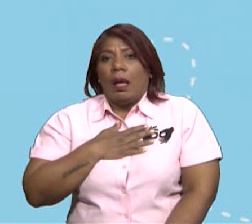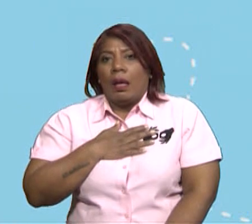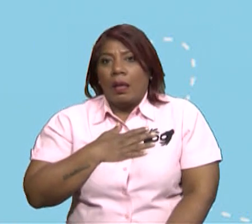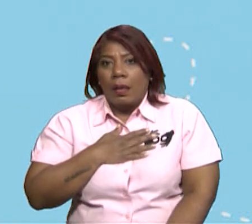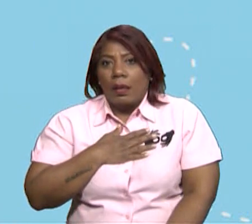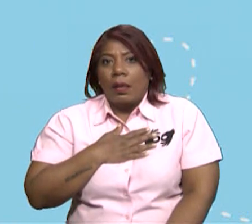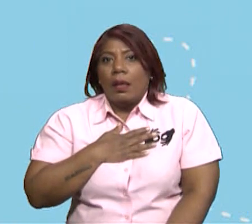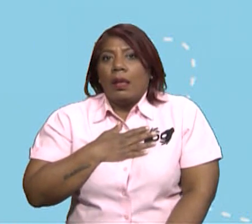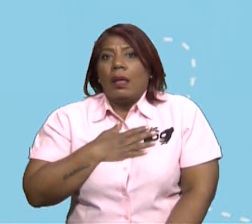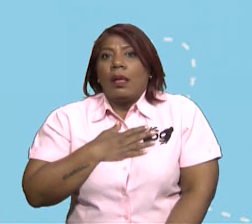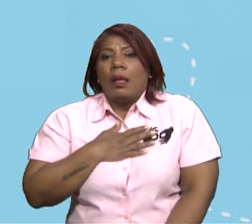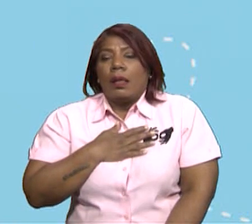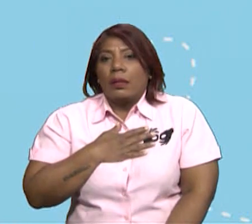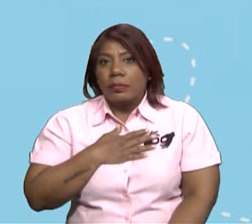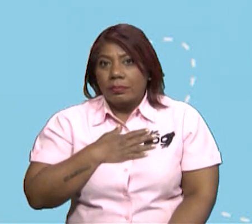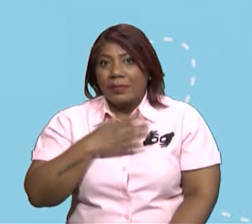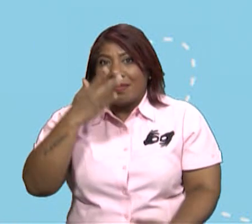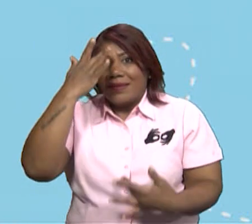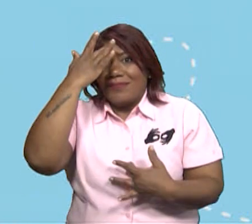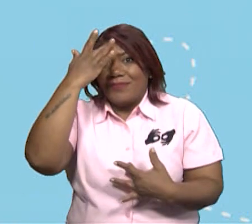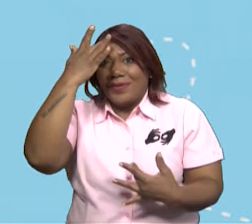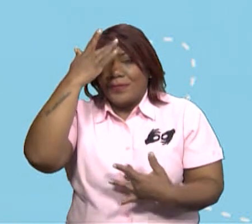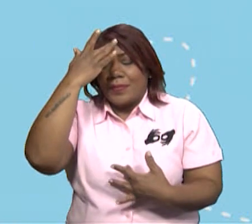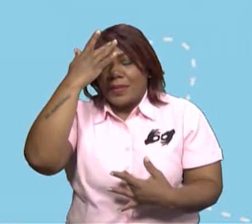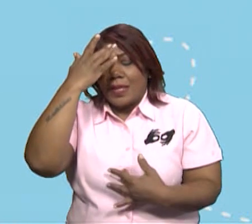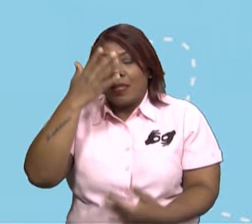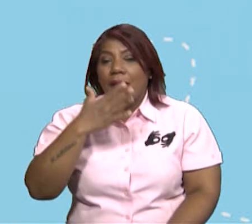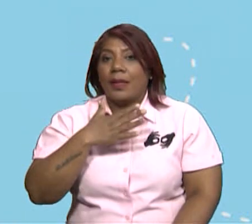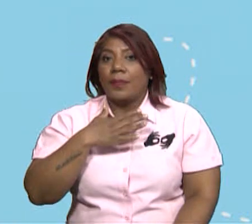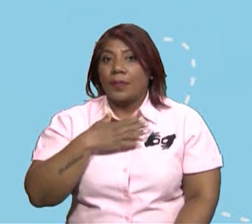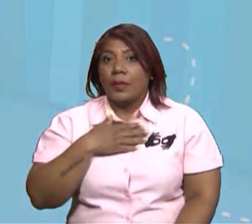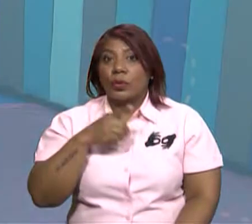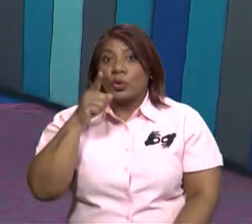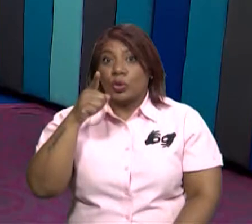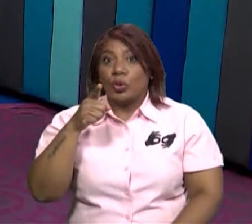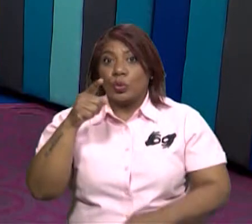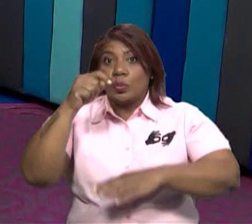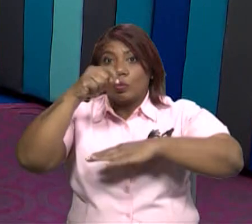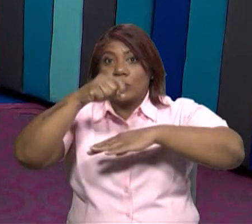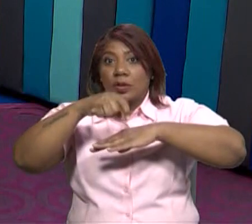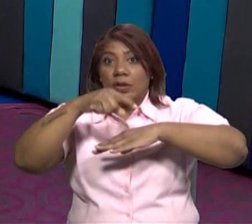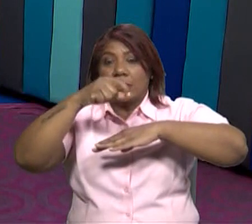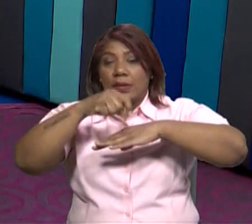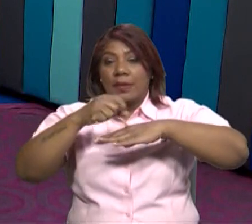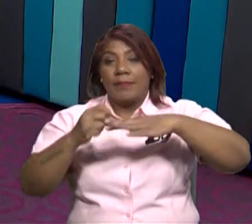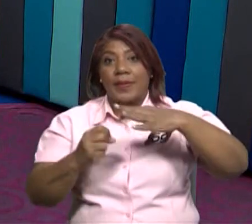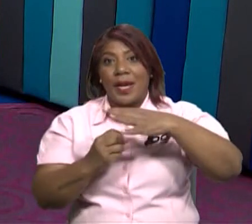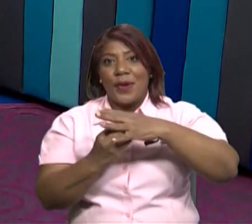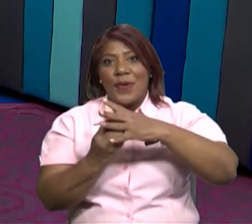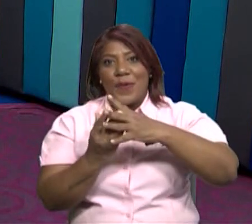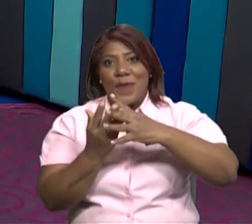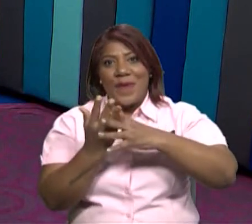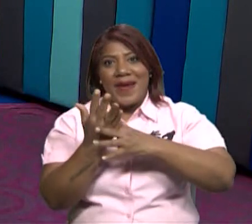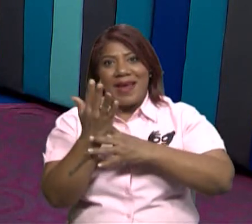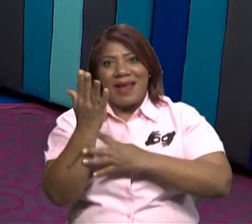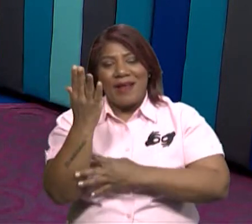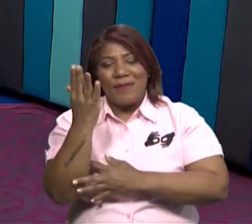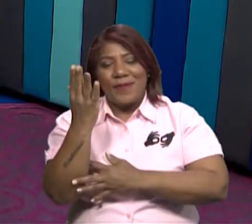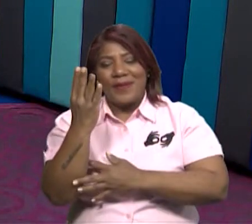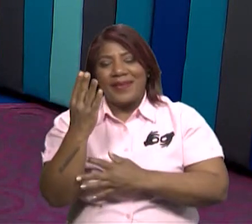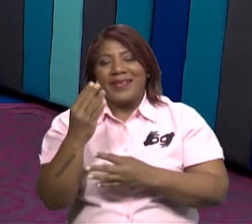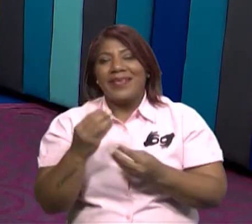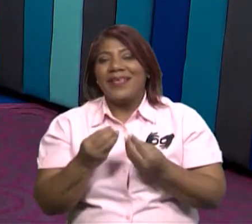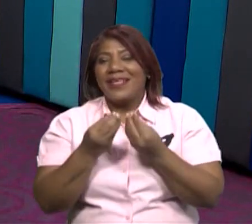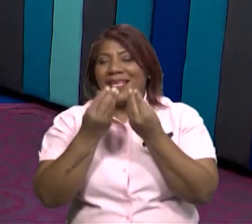árbol y estará sembrando conciencia. Mis queridos estudiantes, ¿se están